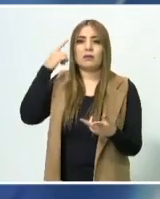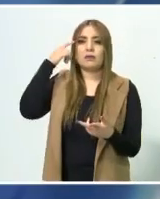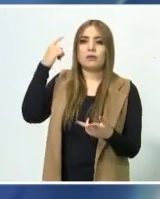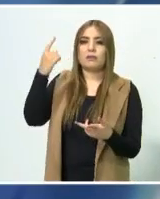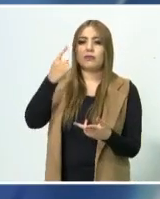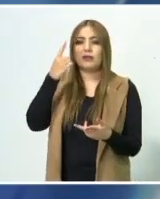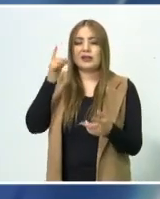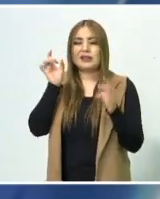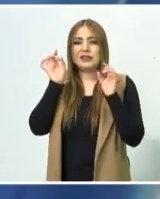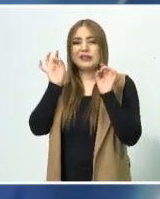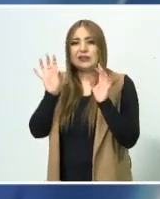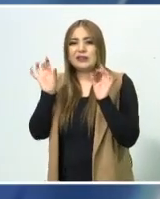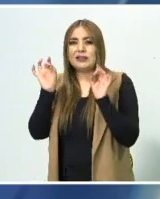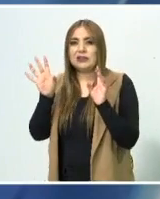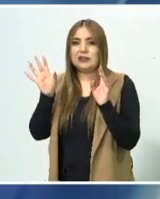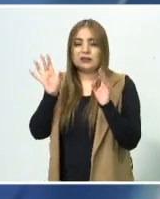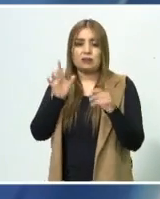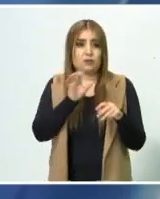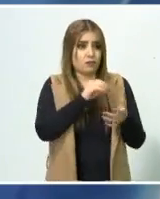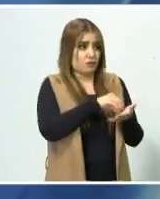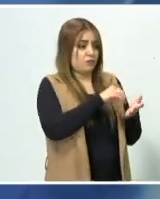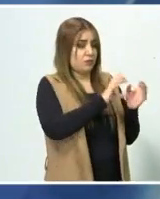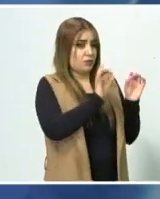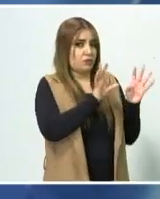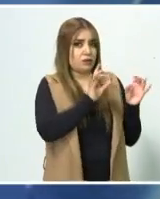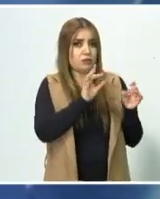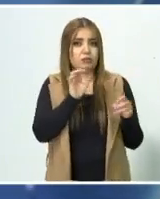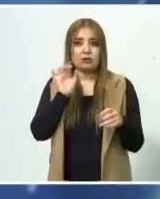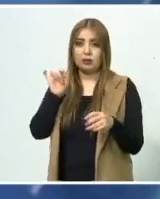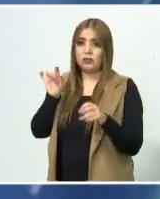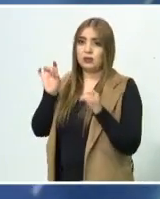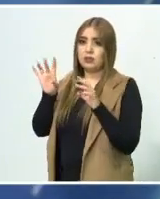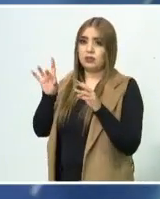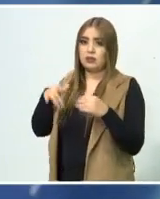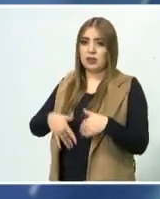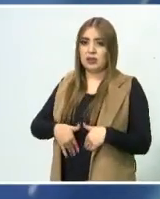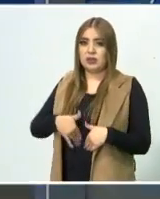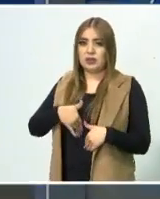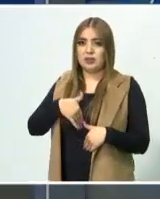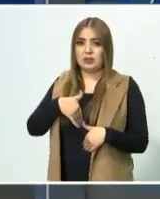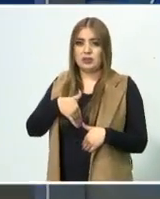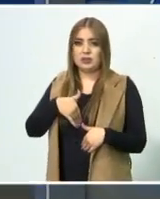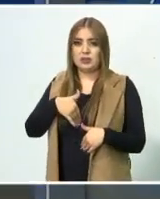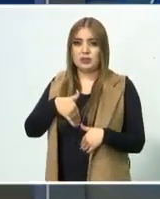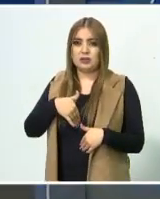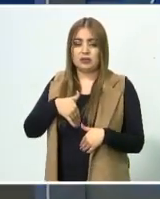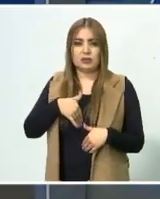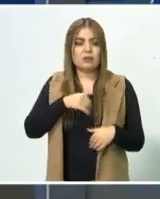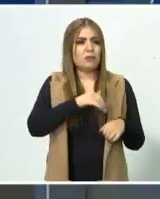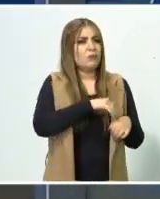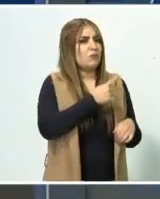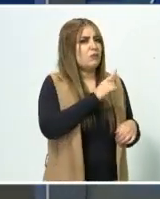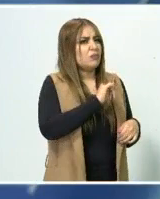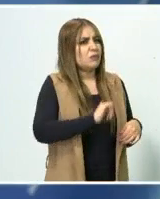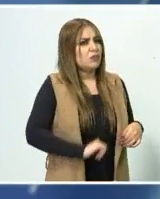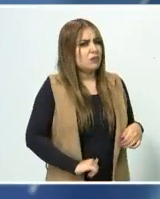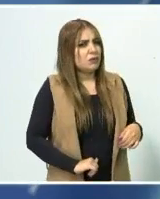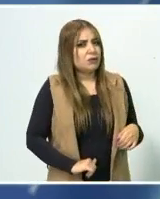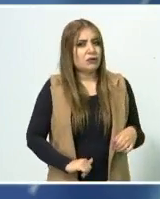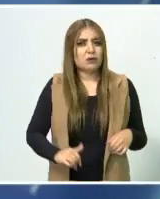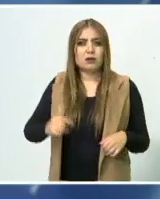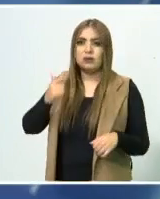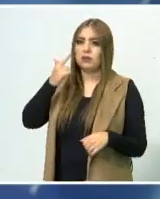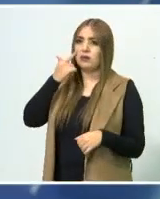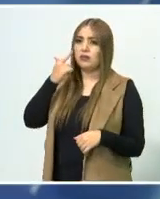con dolores. ¿Te duele? Sí, ando en una operación de aquí hasta acá. ¿Pero por qué te operaron si fue el brazo? Porque yo